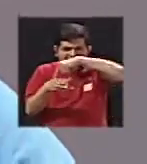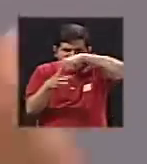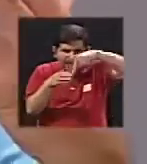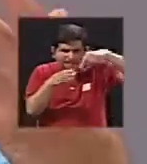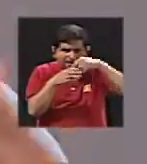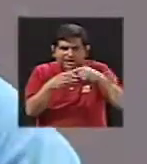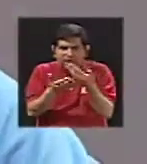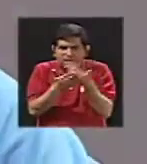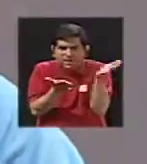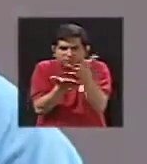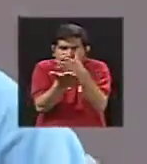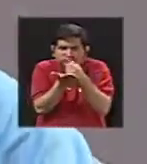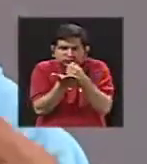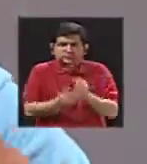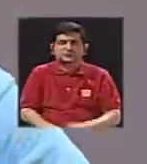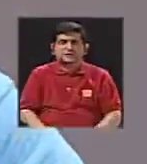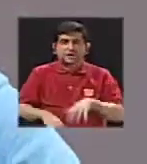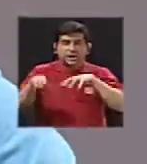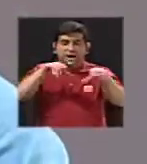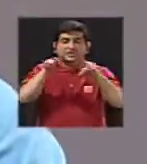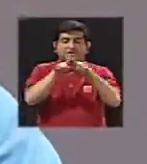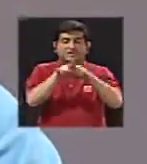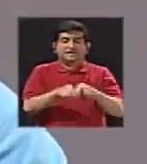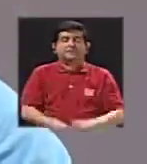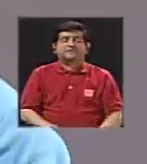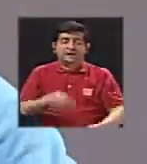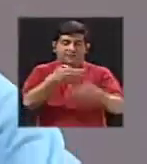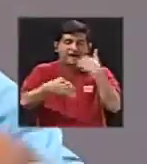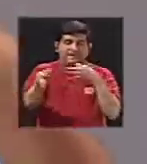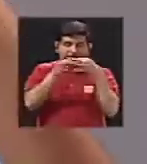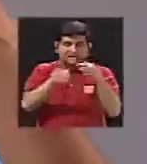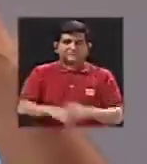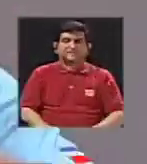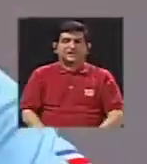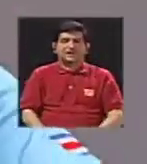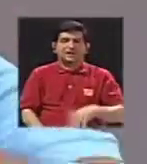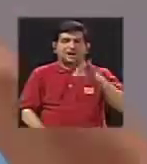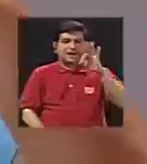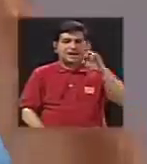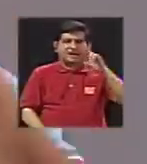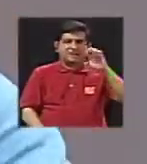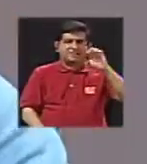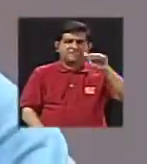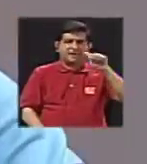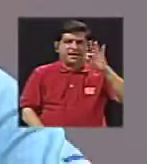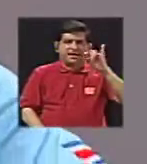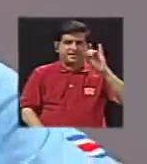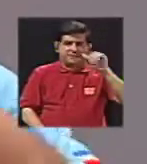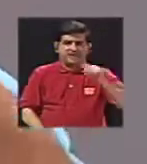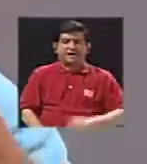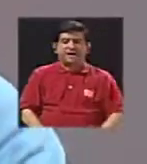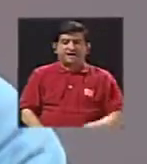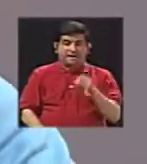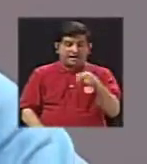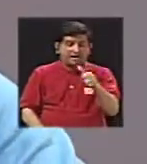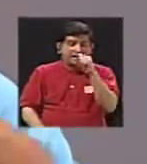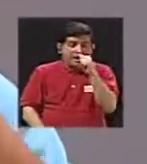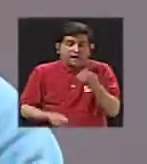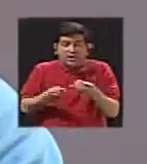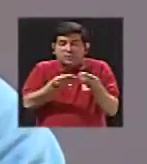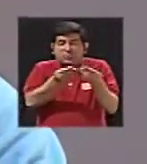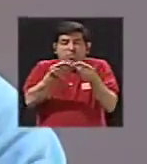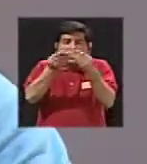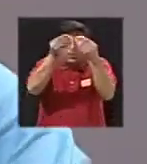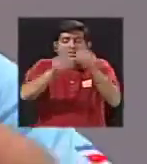y, pues, bueno, como hay la actividad freática que le comenté anteriormente, pues, las erupciones se dan tienen mucho gas,